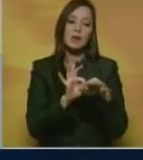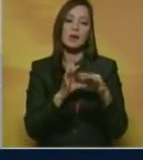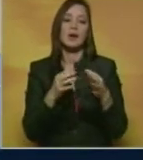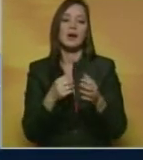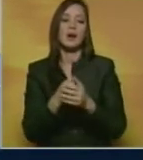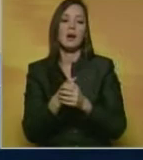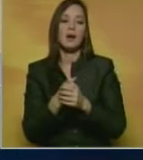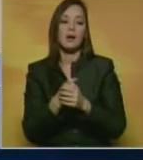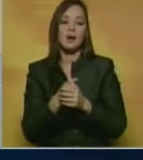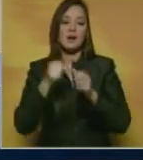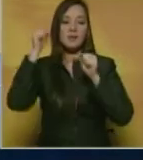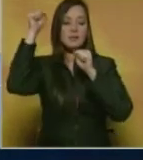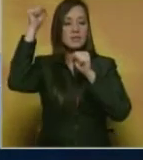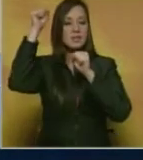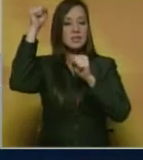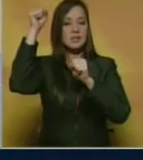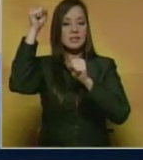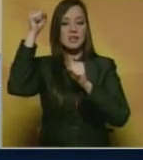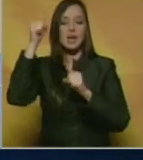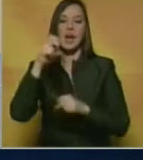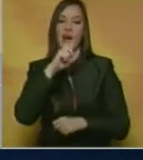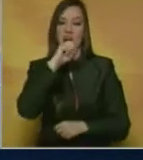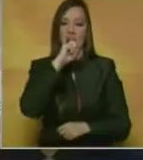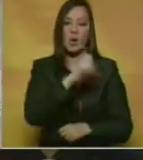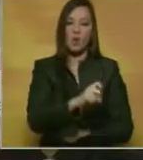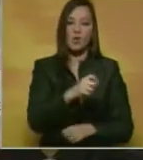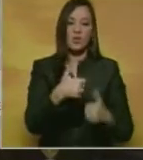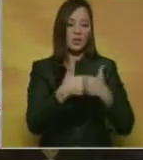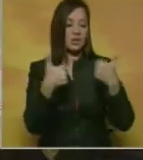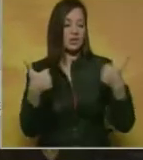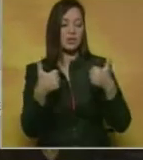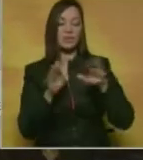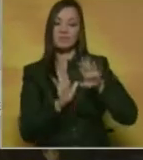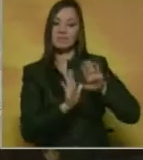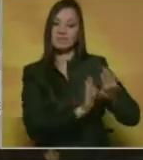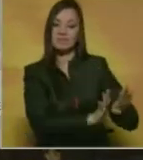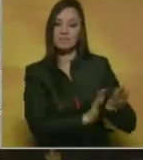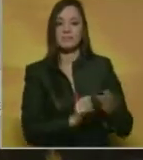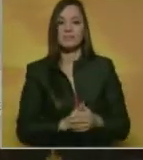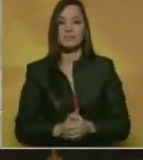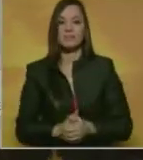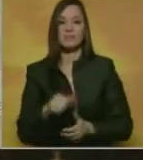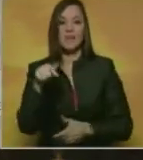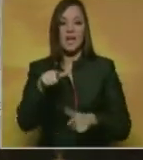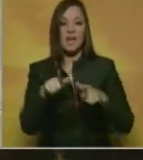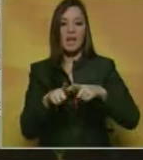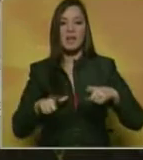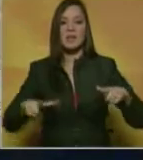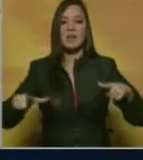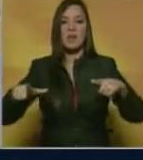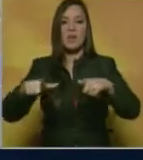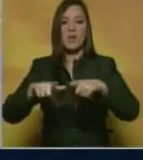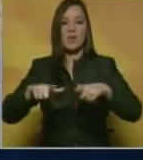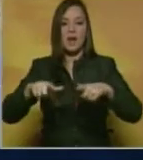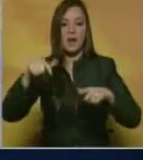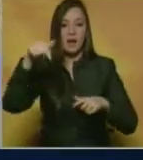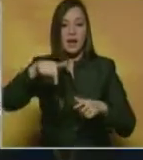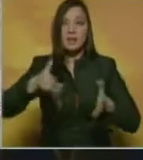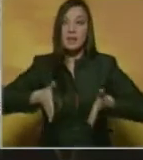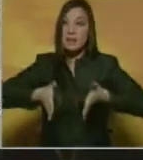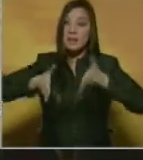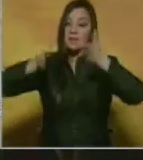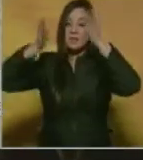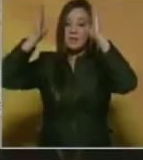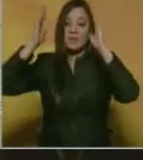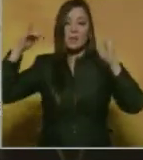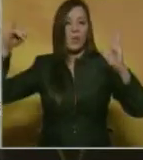vencerá sobre el odio y la división. En este lugar donde se cometió una